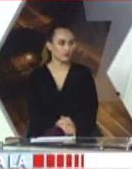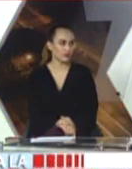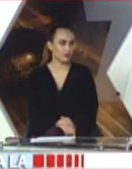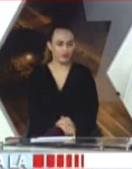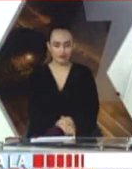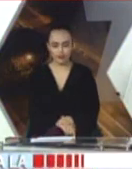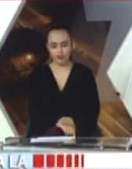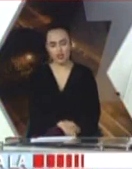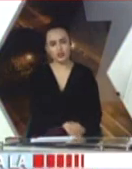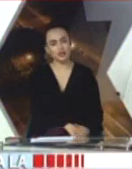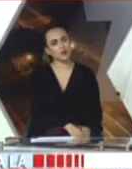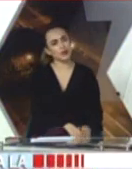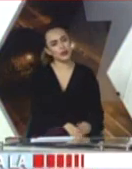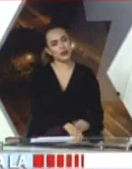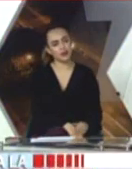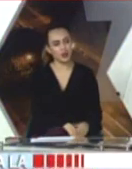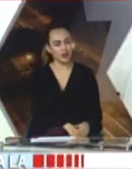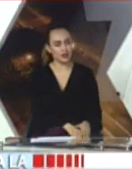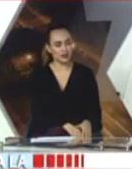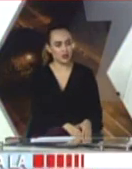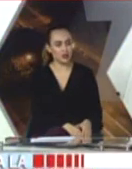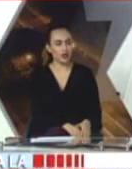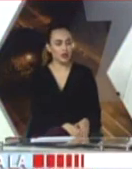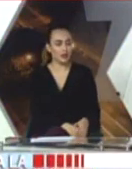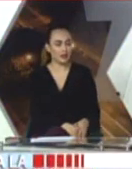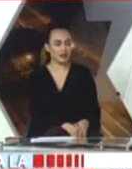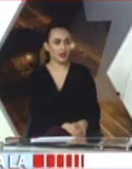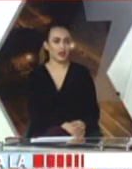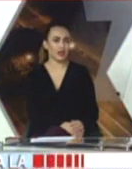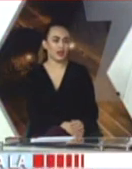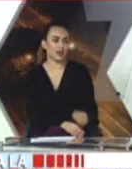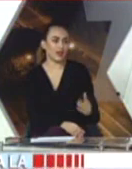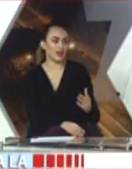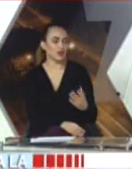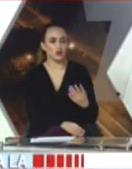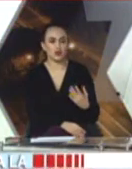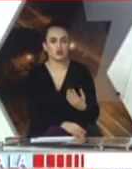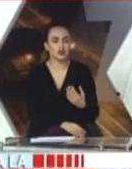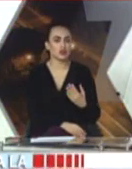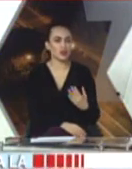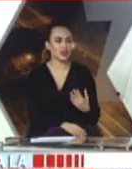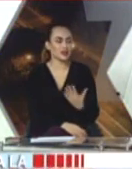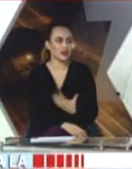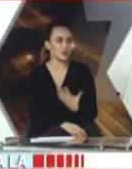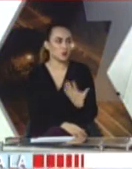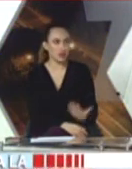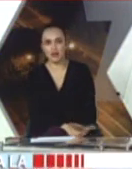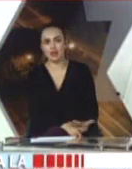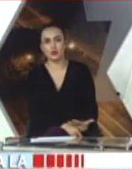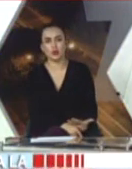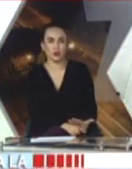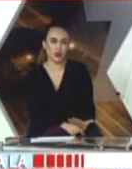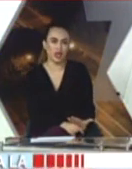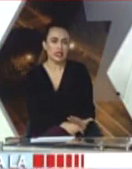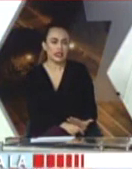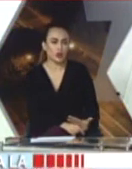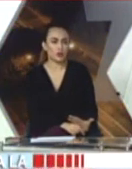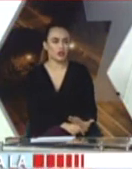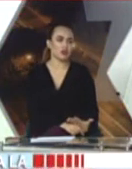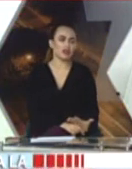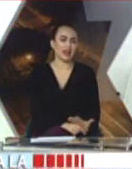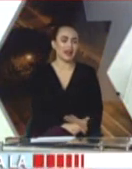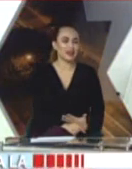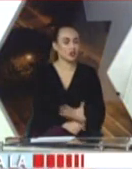controlar definitivamente. Estoy de acuerdo contigo en el sentido que obviamente queda en nosotros entonces ser responsables, porque yo creo que